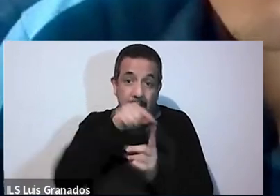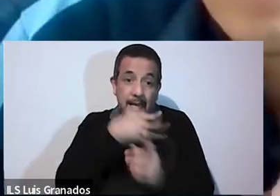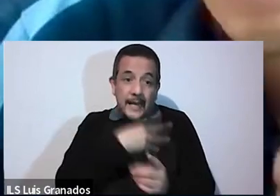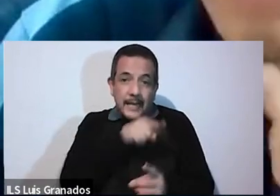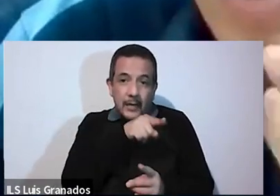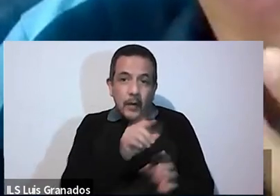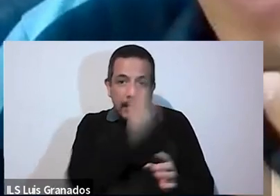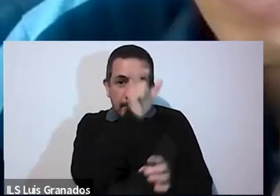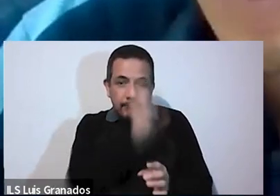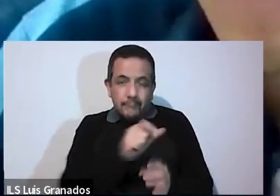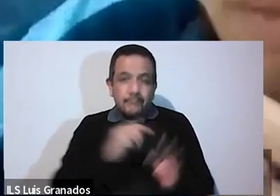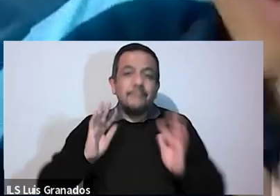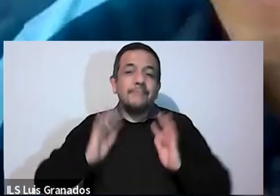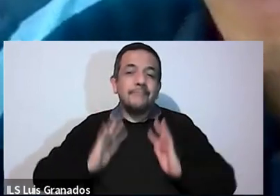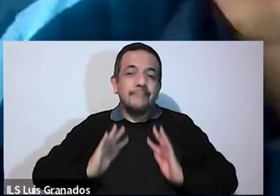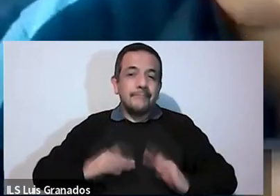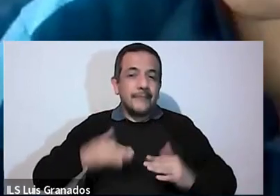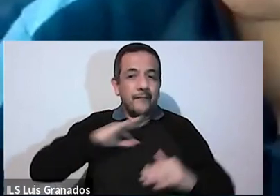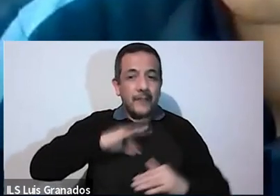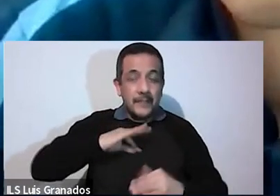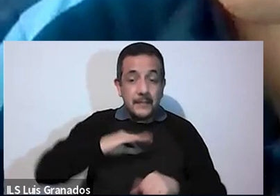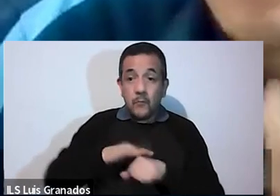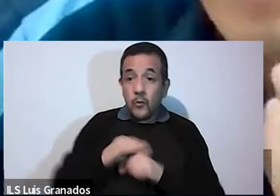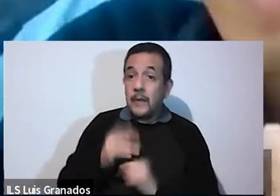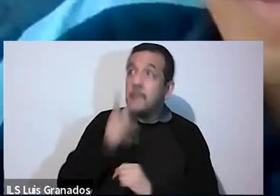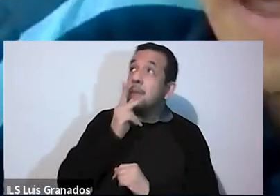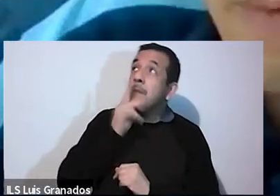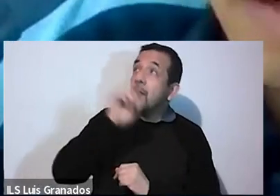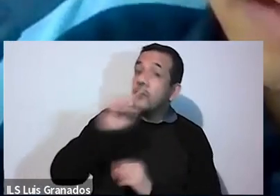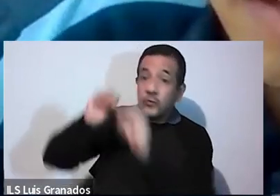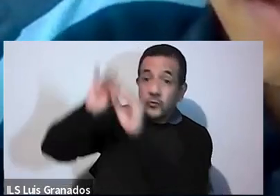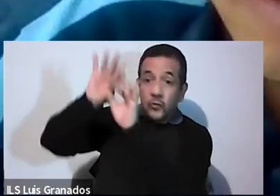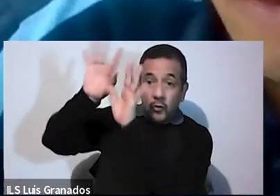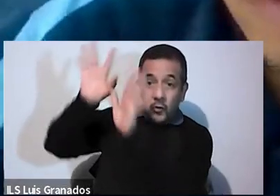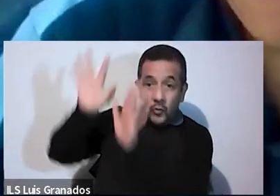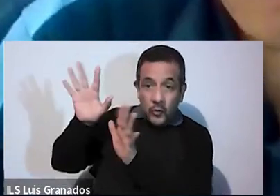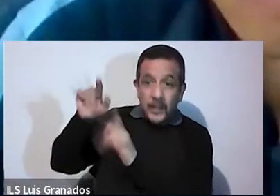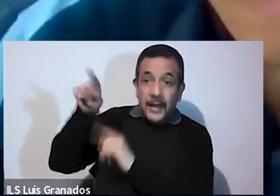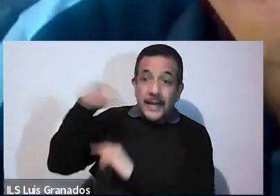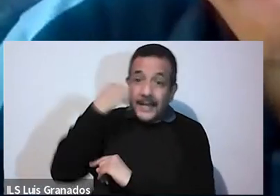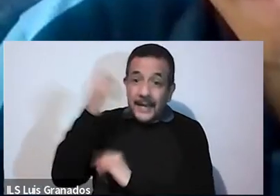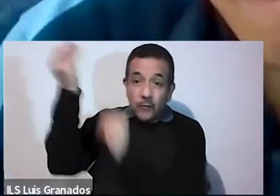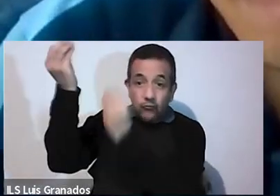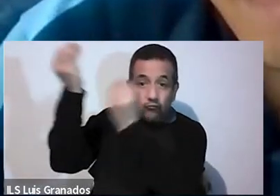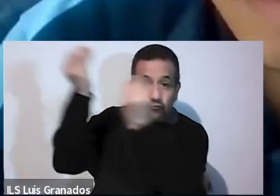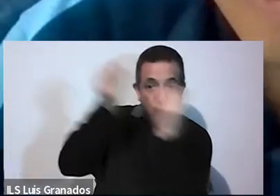dice San Irineo, que la gloria de Dios es que el hombre y la mujer vivan, es lo que precisamente quiere ver Dios en nosotros.